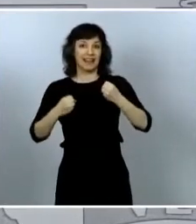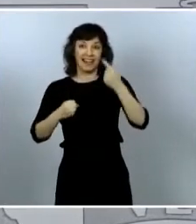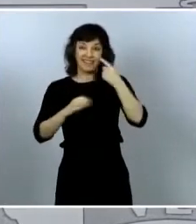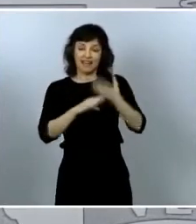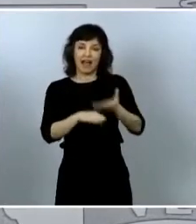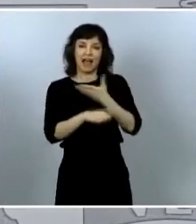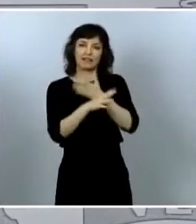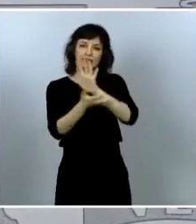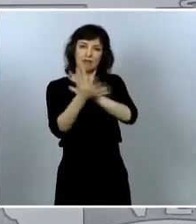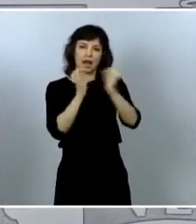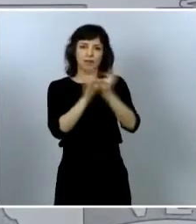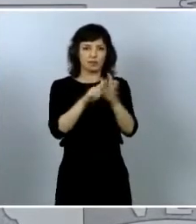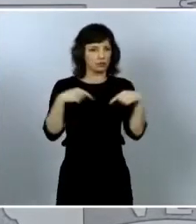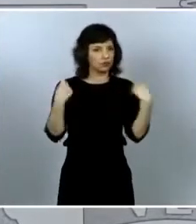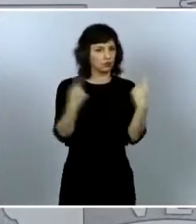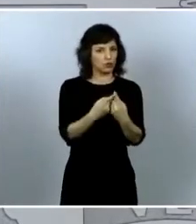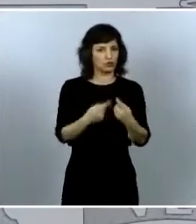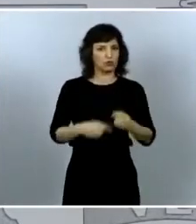particularmente relevante